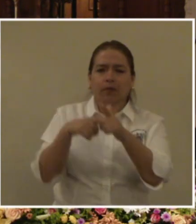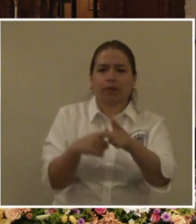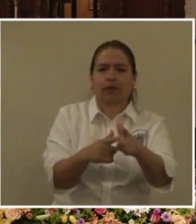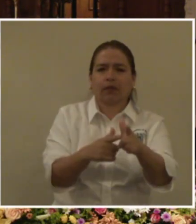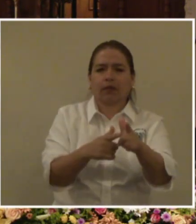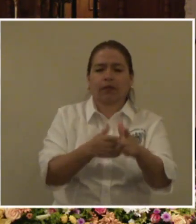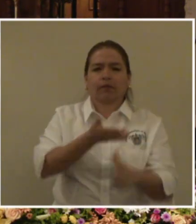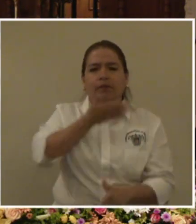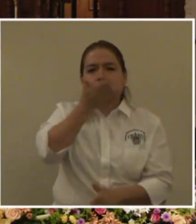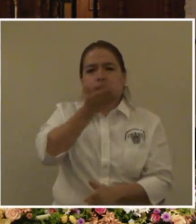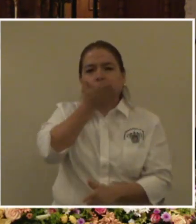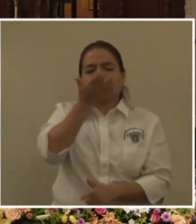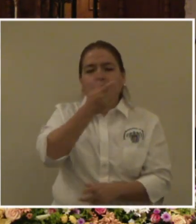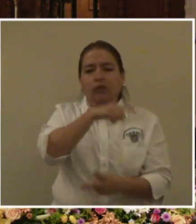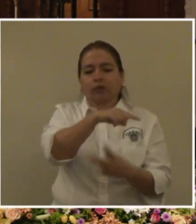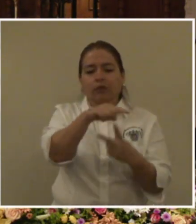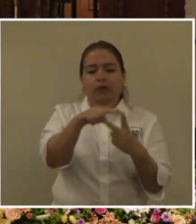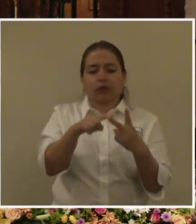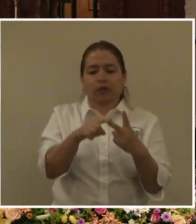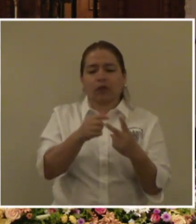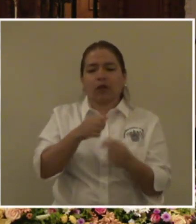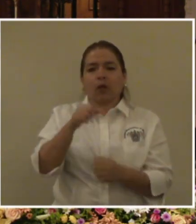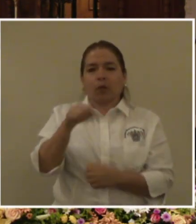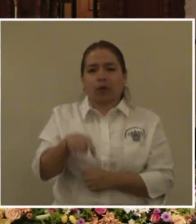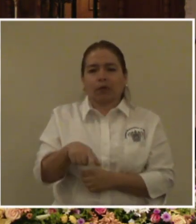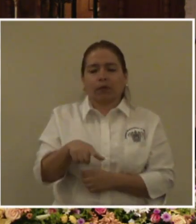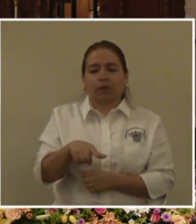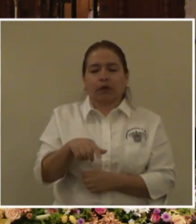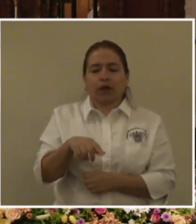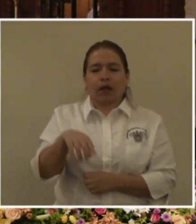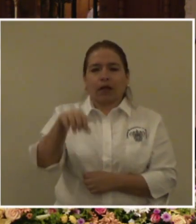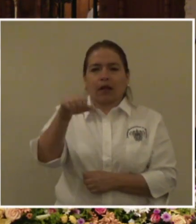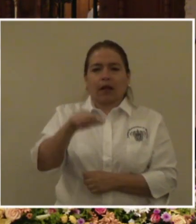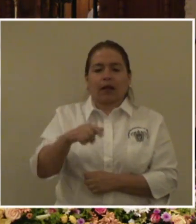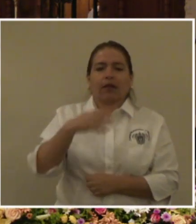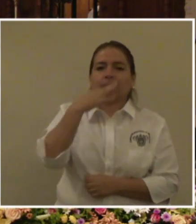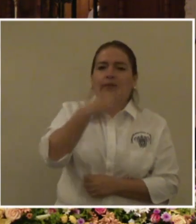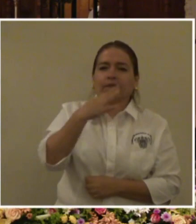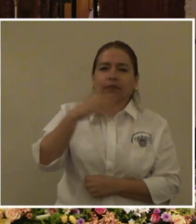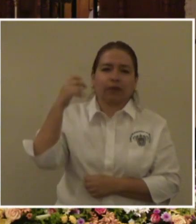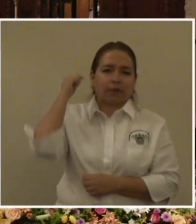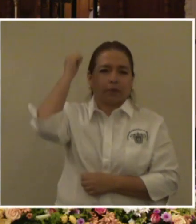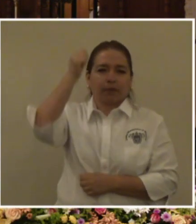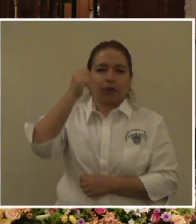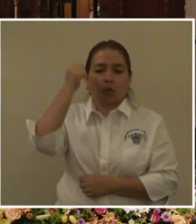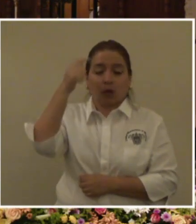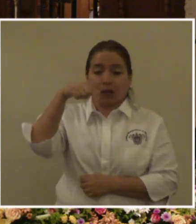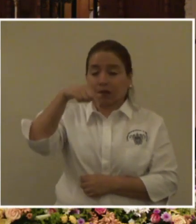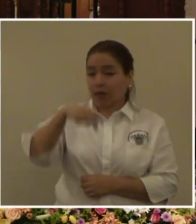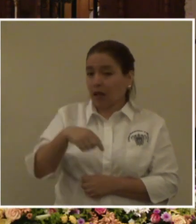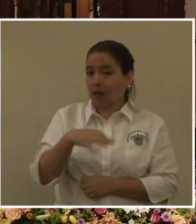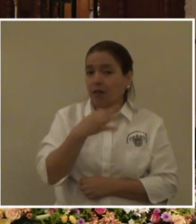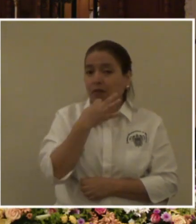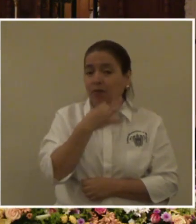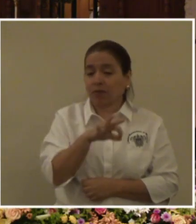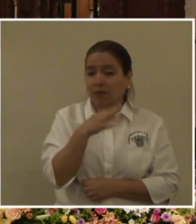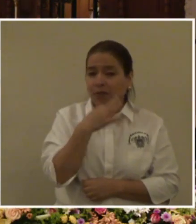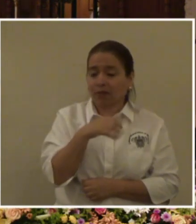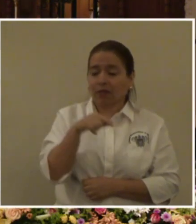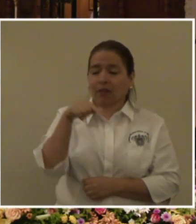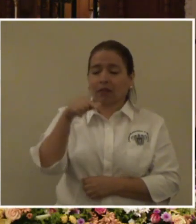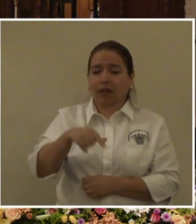que la fiesta de la Pascua sea tiempo de fe, tiempo de